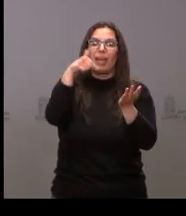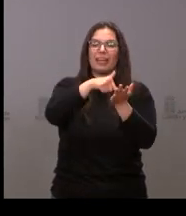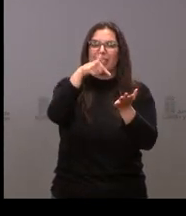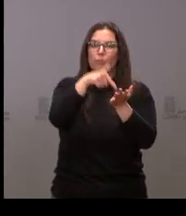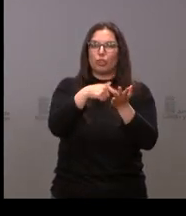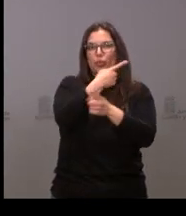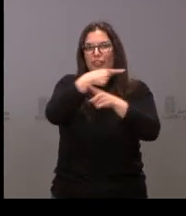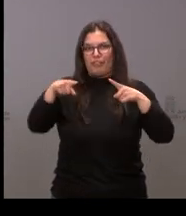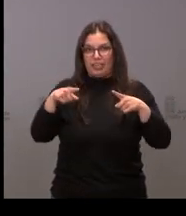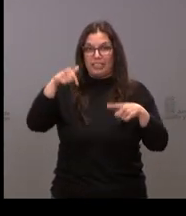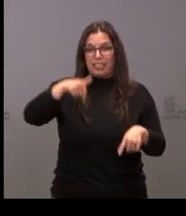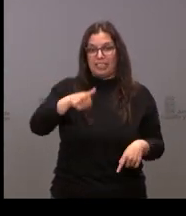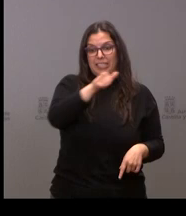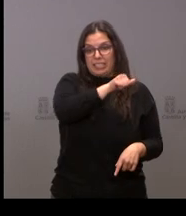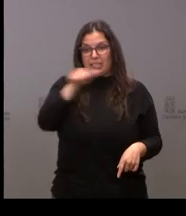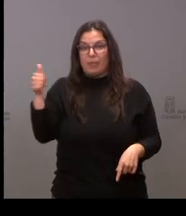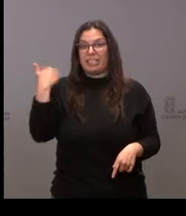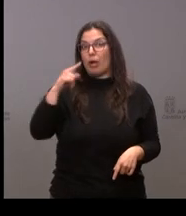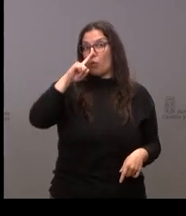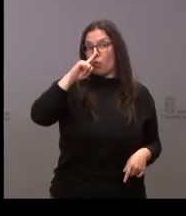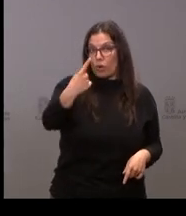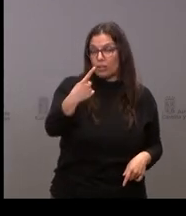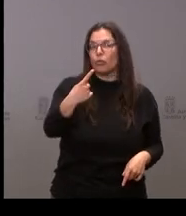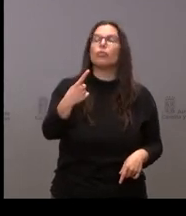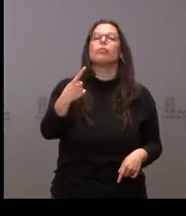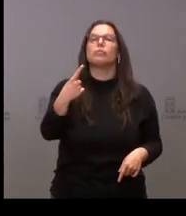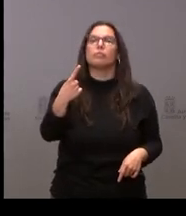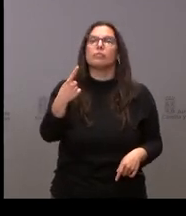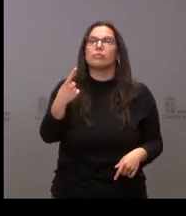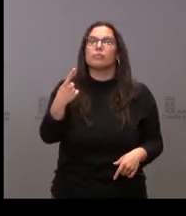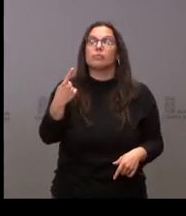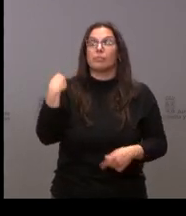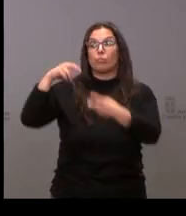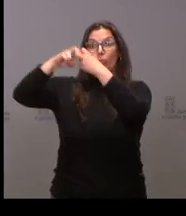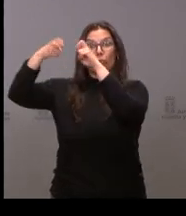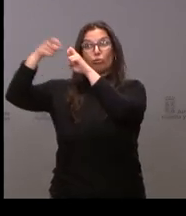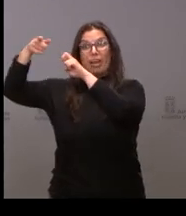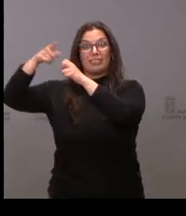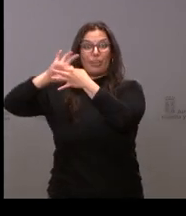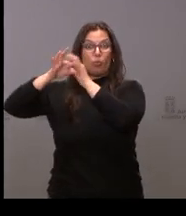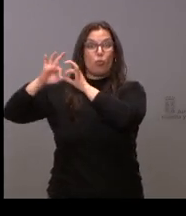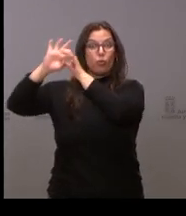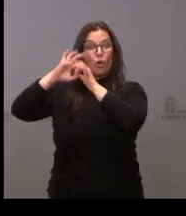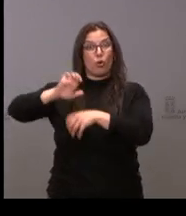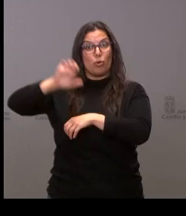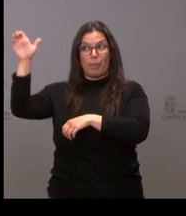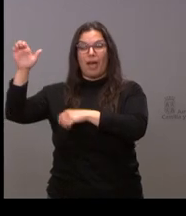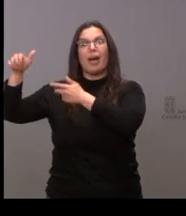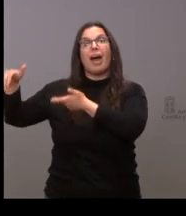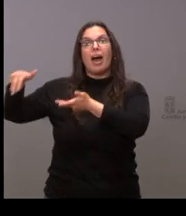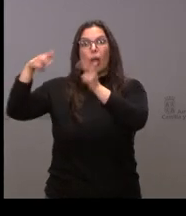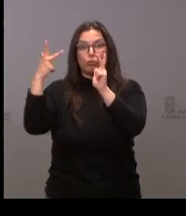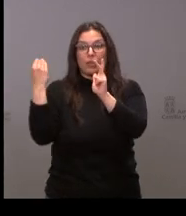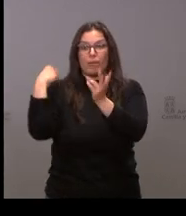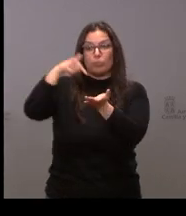que se cumple esta semana un año desde que fue autorizada por Bruselas la posición de la Junta de antes estaba muy clara a favor de esta